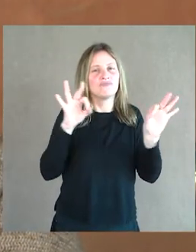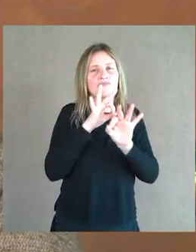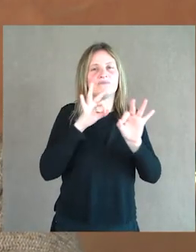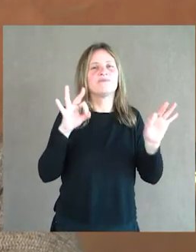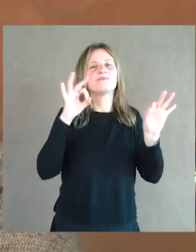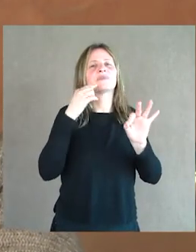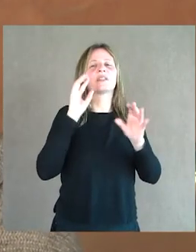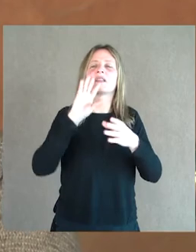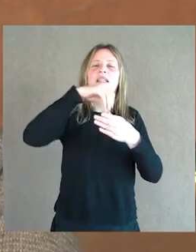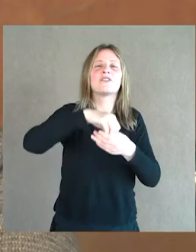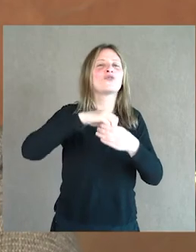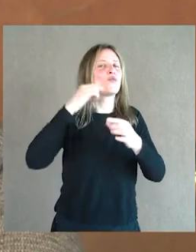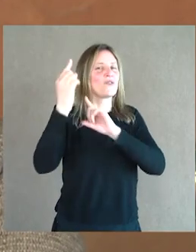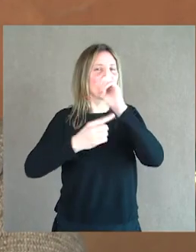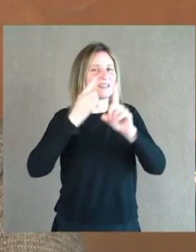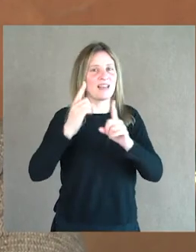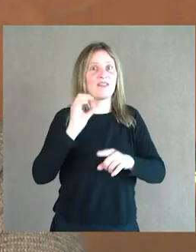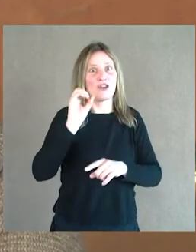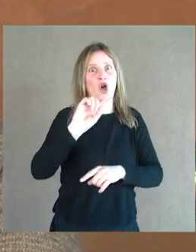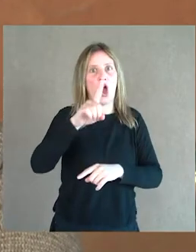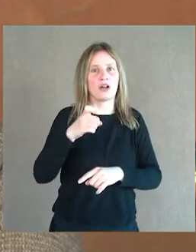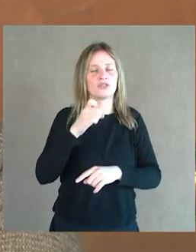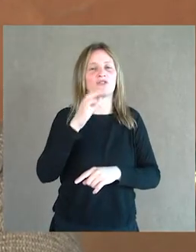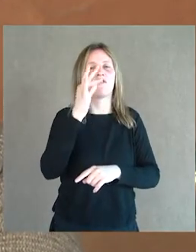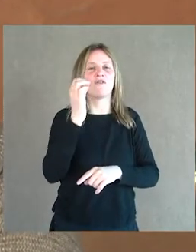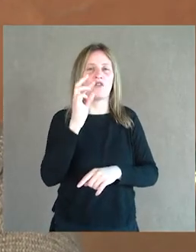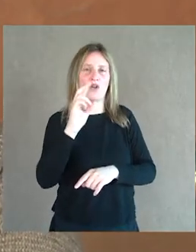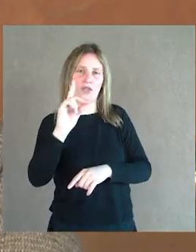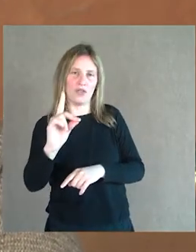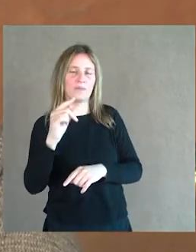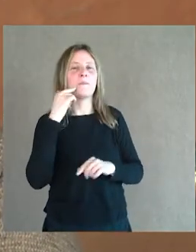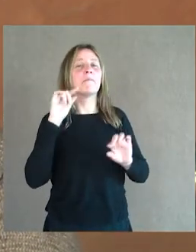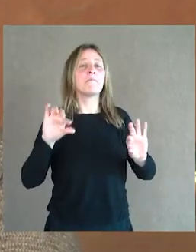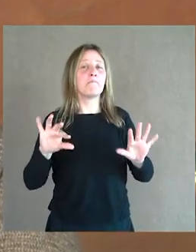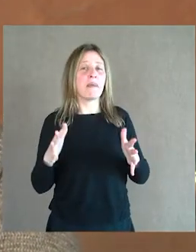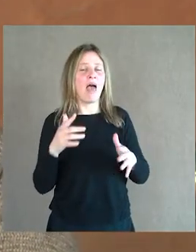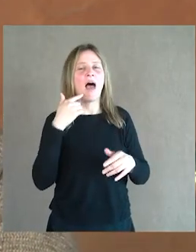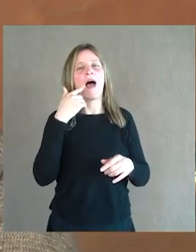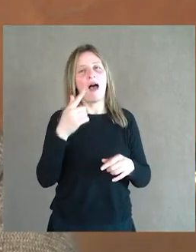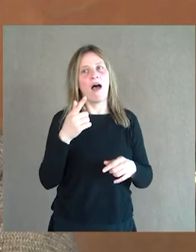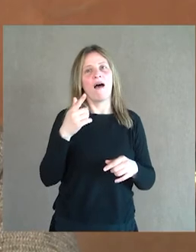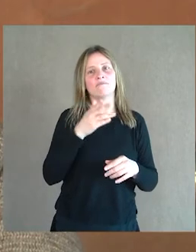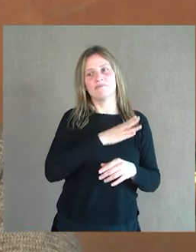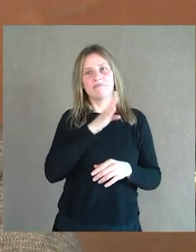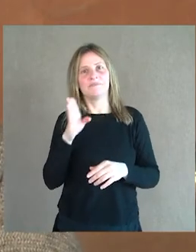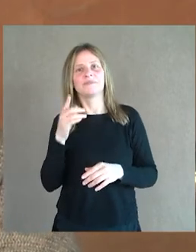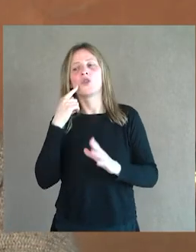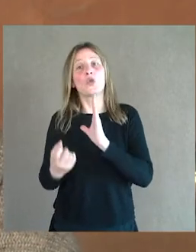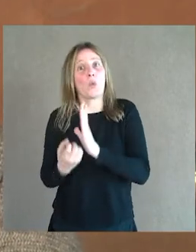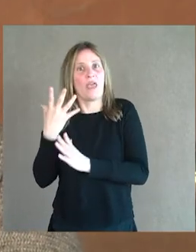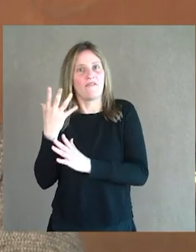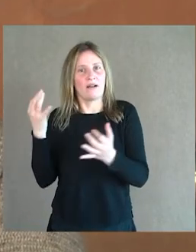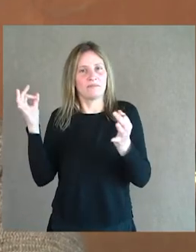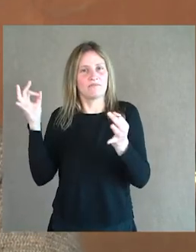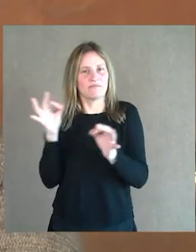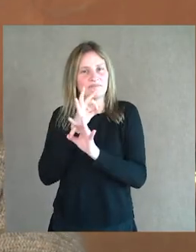en la Universidad de Oxford, para la cual en realidad Haydn iba a componer una nueva obra, porque